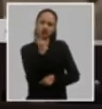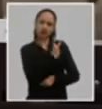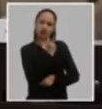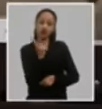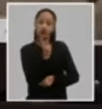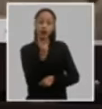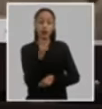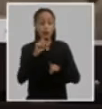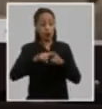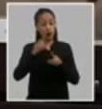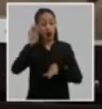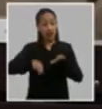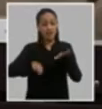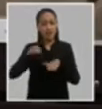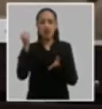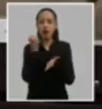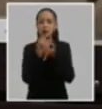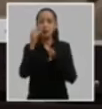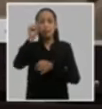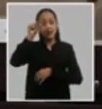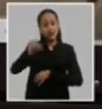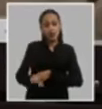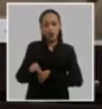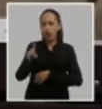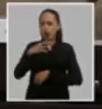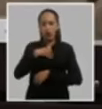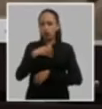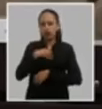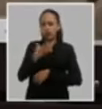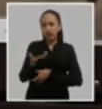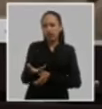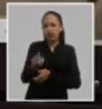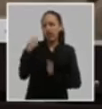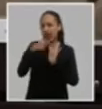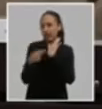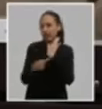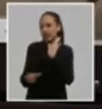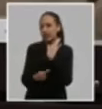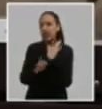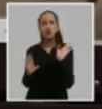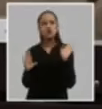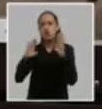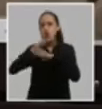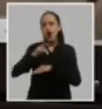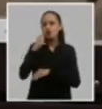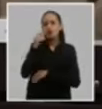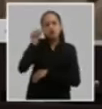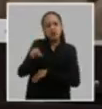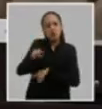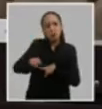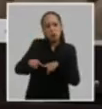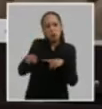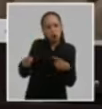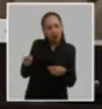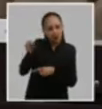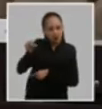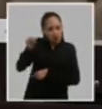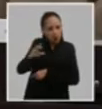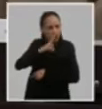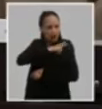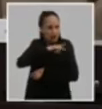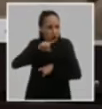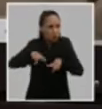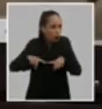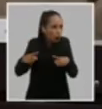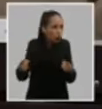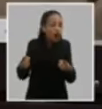que en algunas ocasiones se aprueben compañeros que no tengan condiciones que no tengan cualidades y que no sean merecedores de tener la confianza de